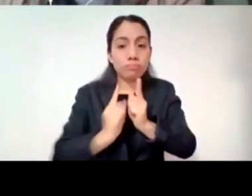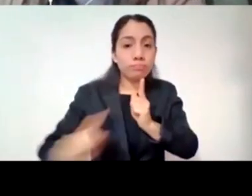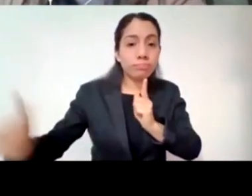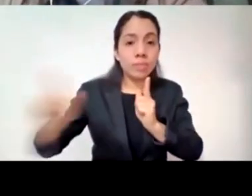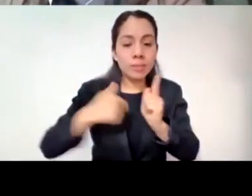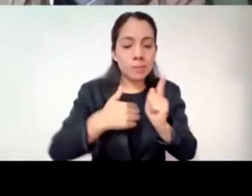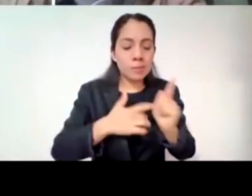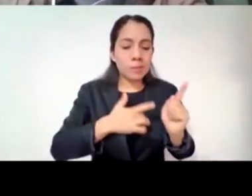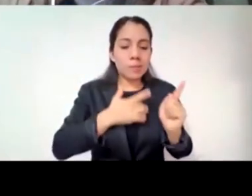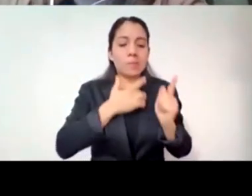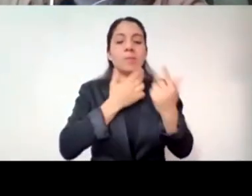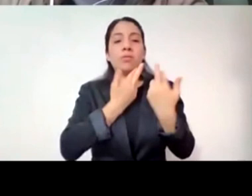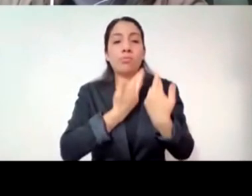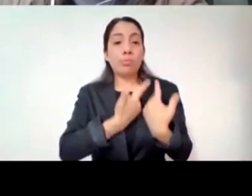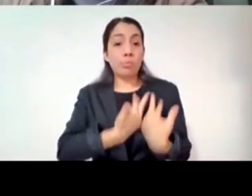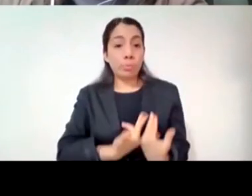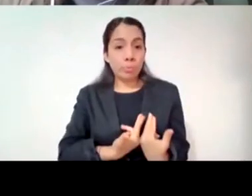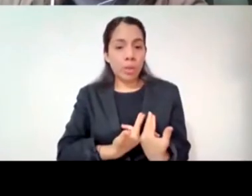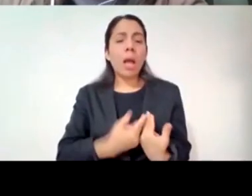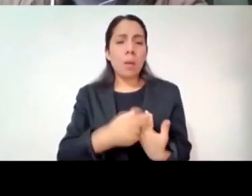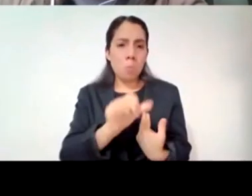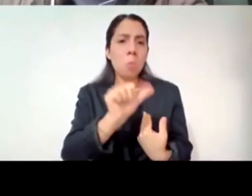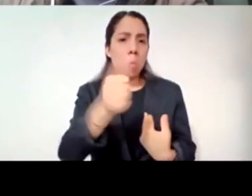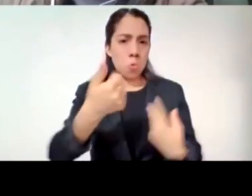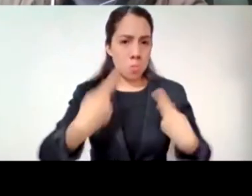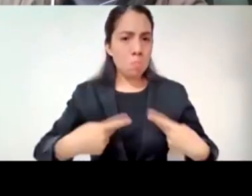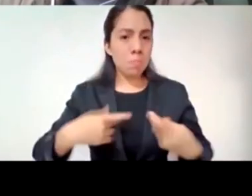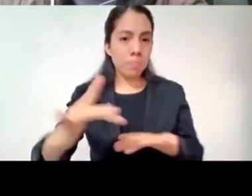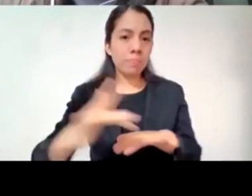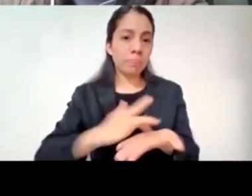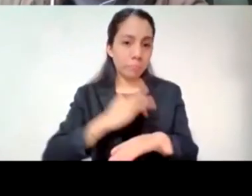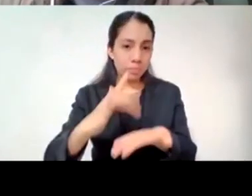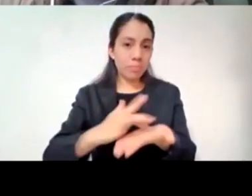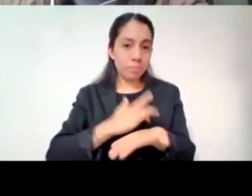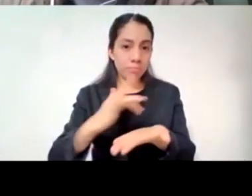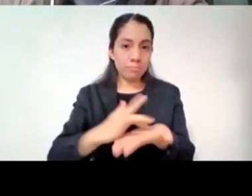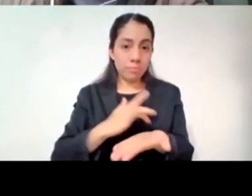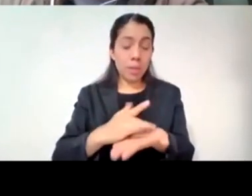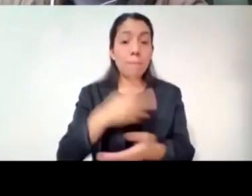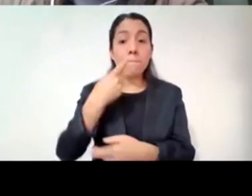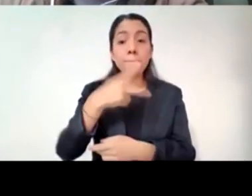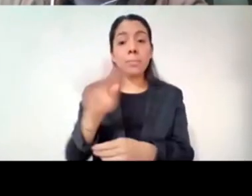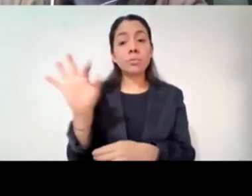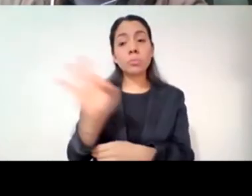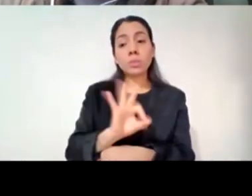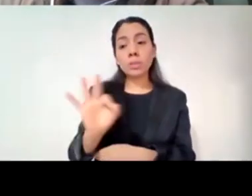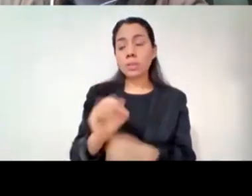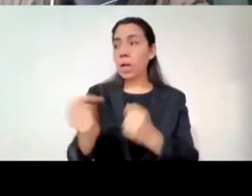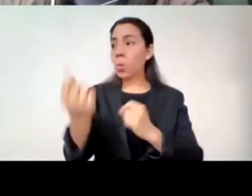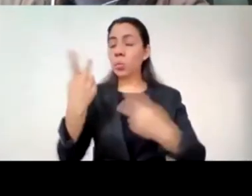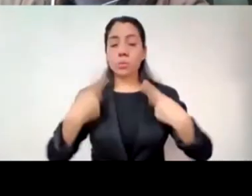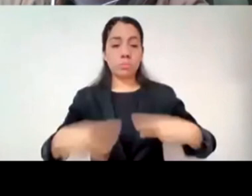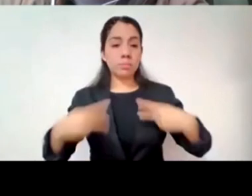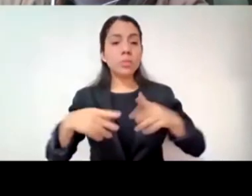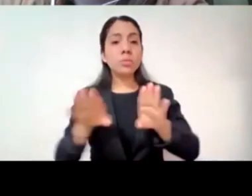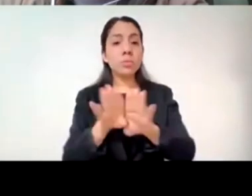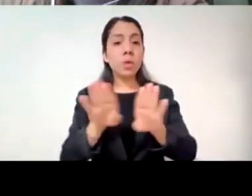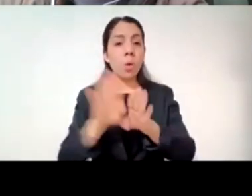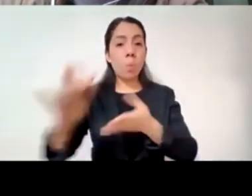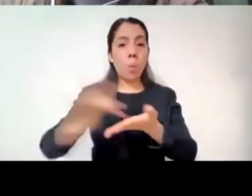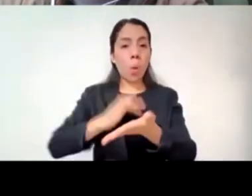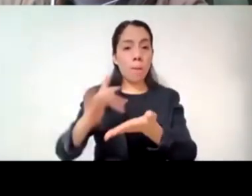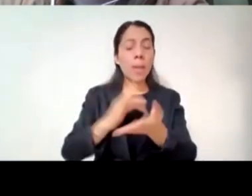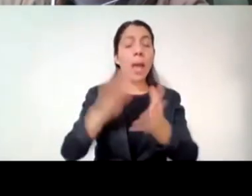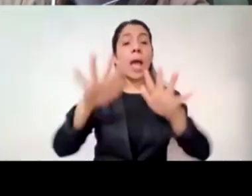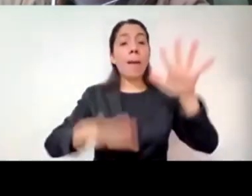no es tan sencilla esta relación que necesitas para la reparación e incluso en algunos casos no se puede dar algunas